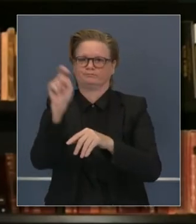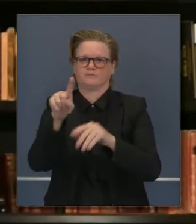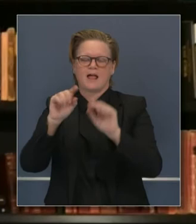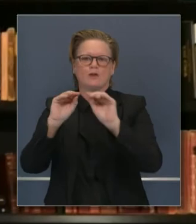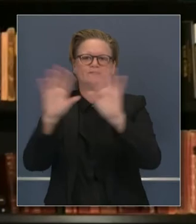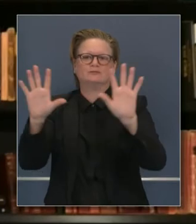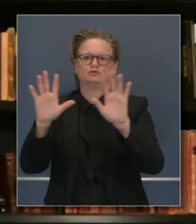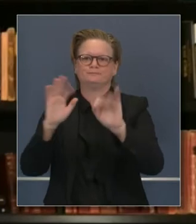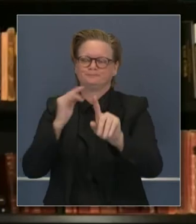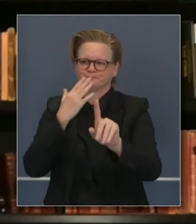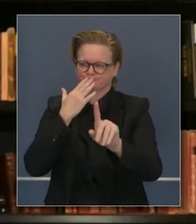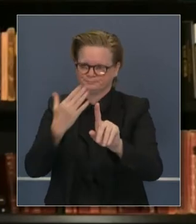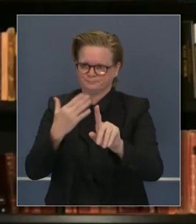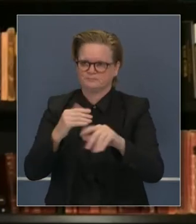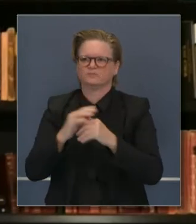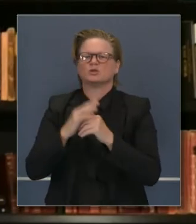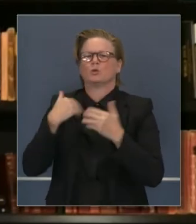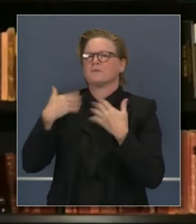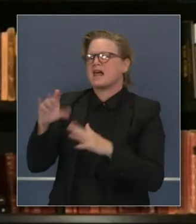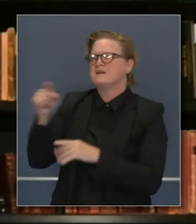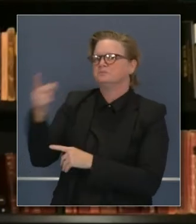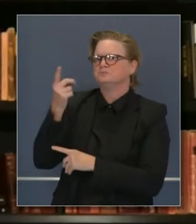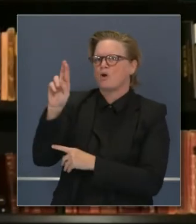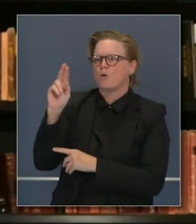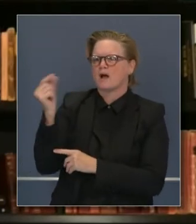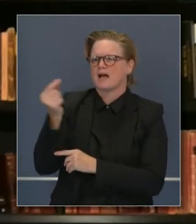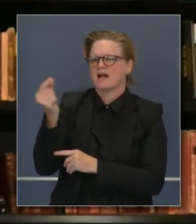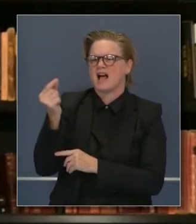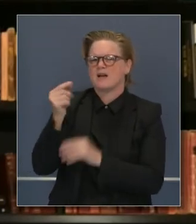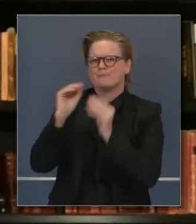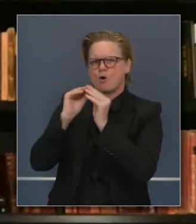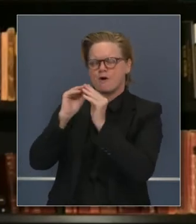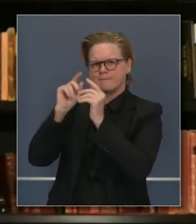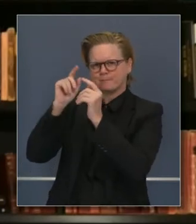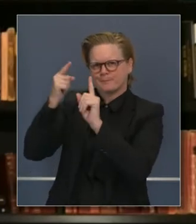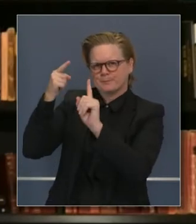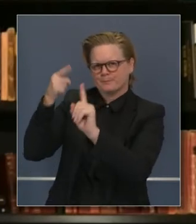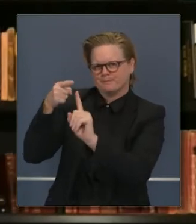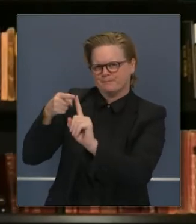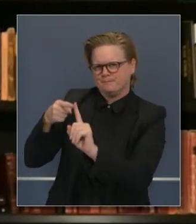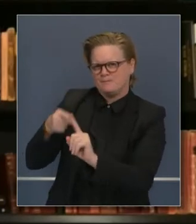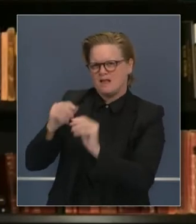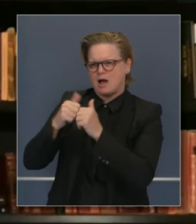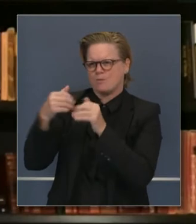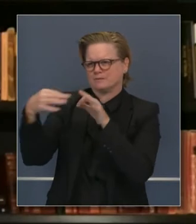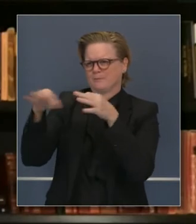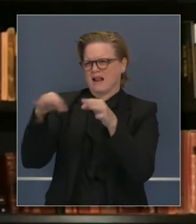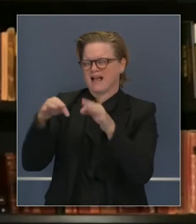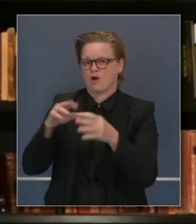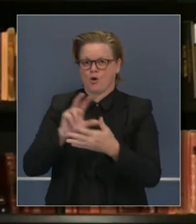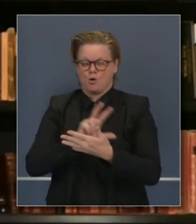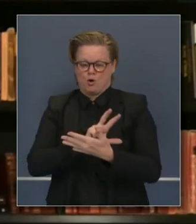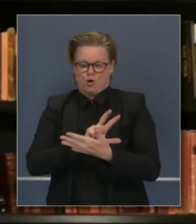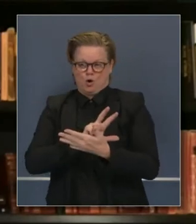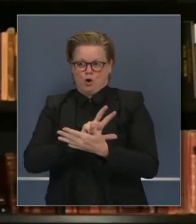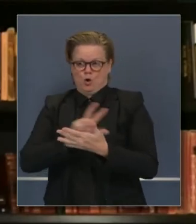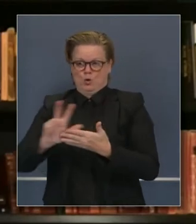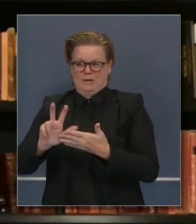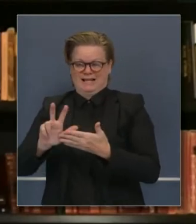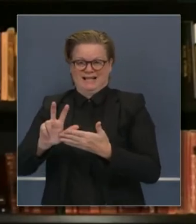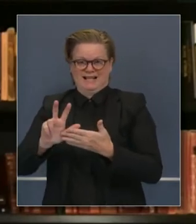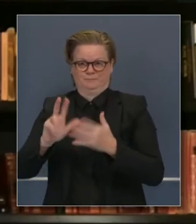fácilmente. El doctor Gally hablará específicamente de esto. Pero hablamos de este periodo de tres